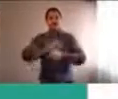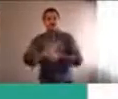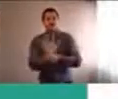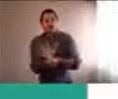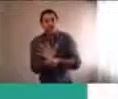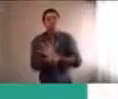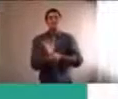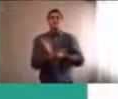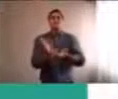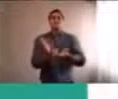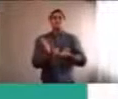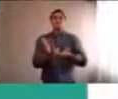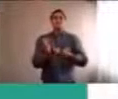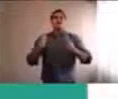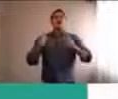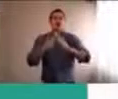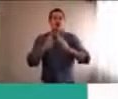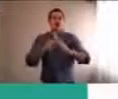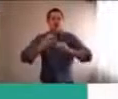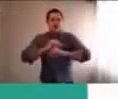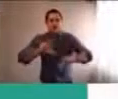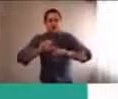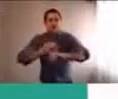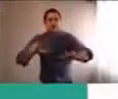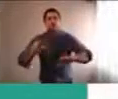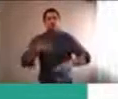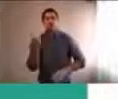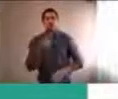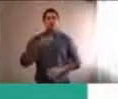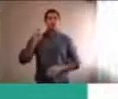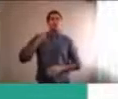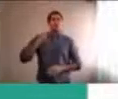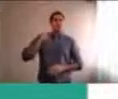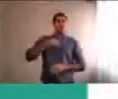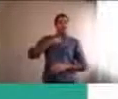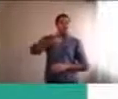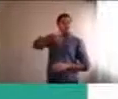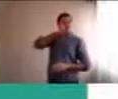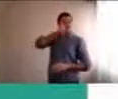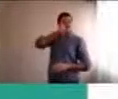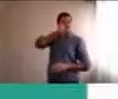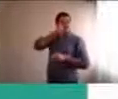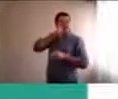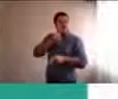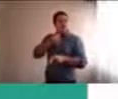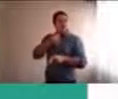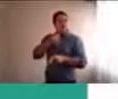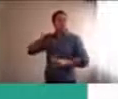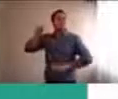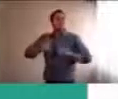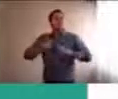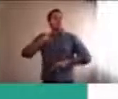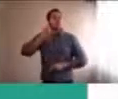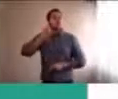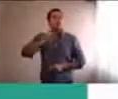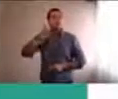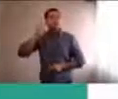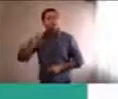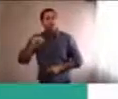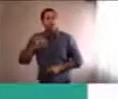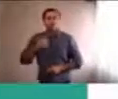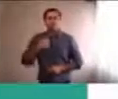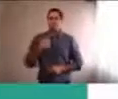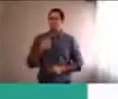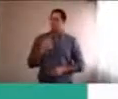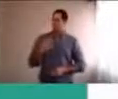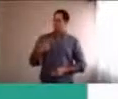ahí también muchos padres empezaron a preocupar porque fueron más conscientes de algunas dificultades de sus hijos que no se daban cuenta. Y